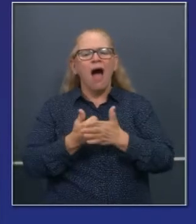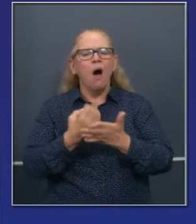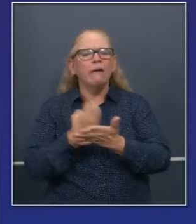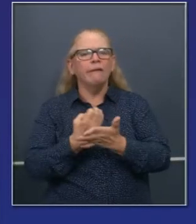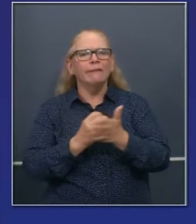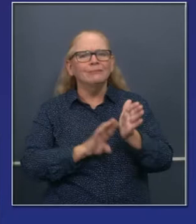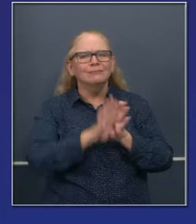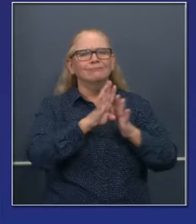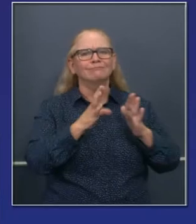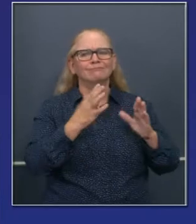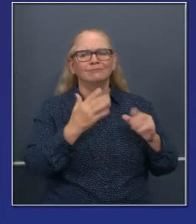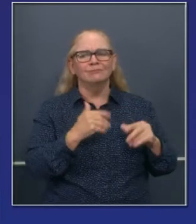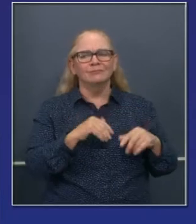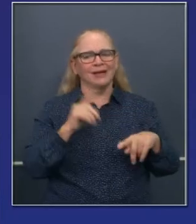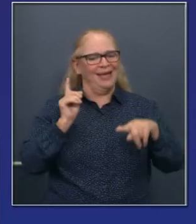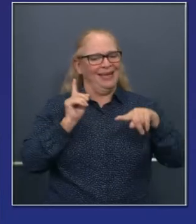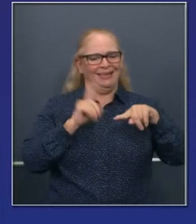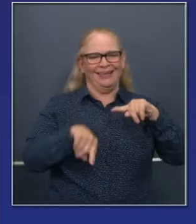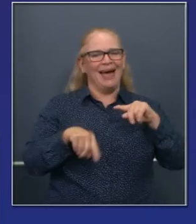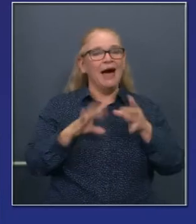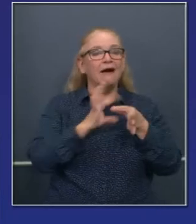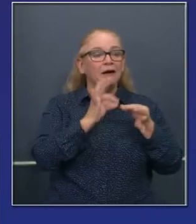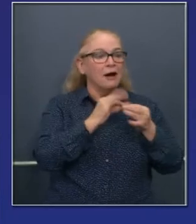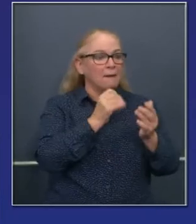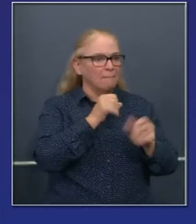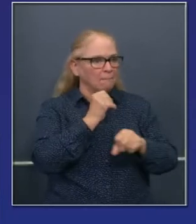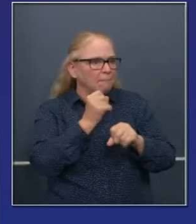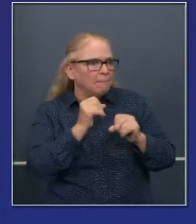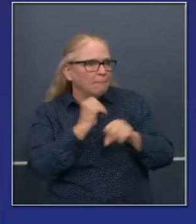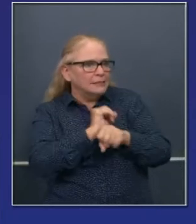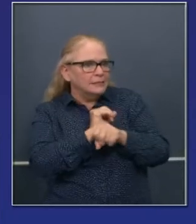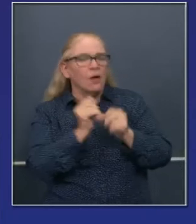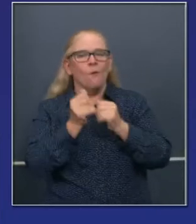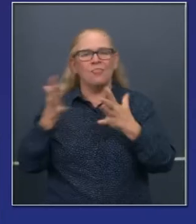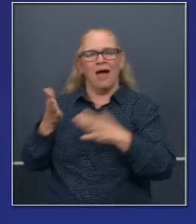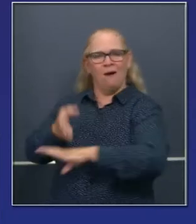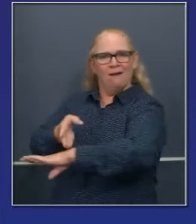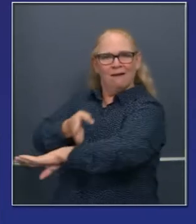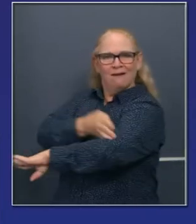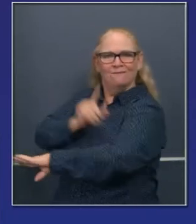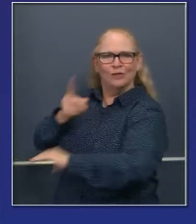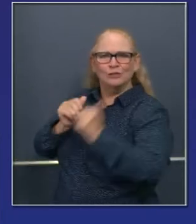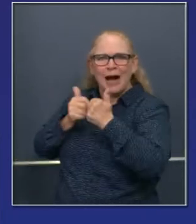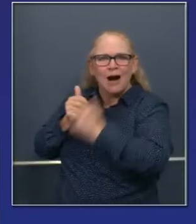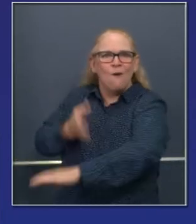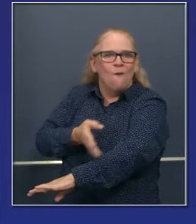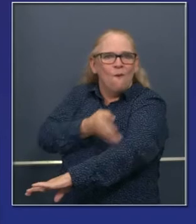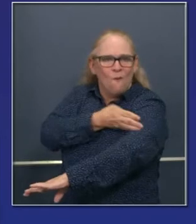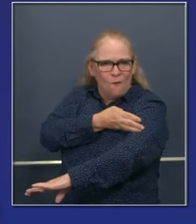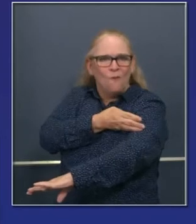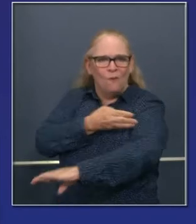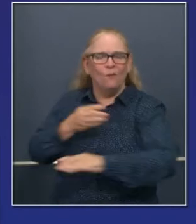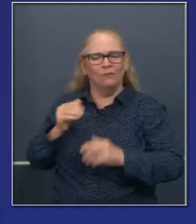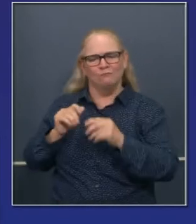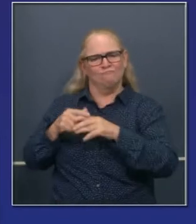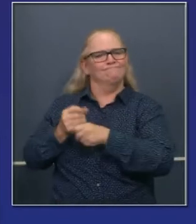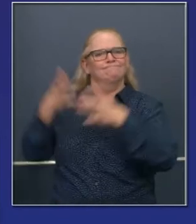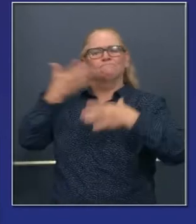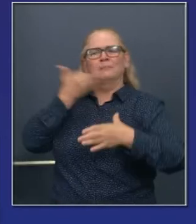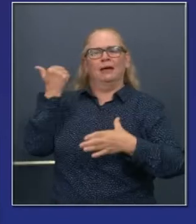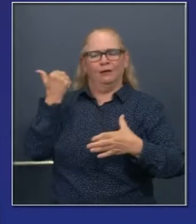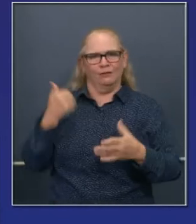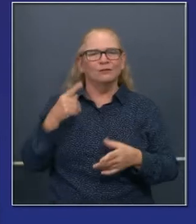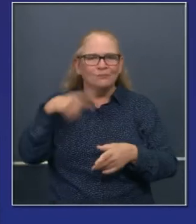recalcar algo que es universal, que es aceptado para mí, tal vez en el contexto de los expertos con los que trabajamos